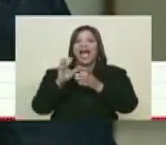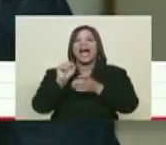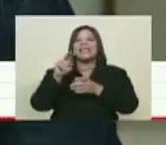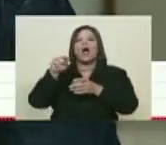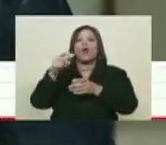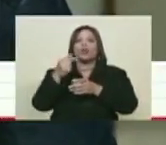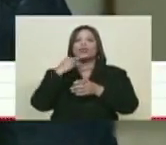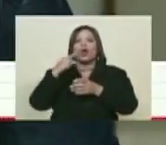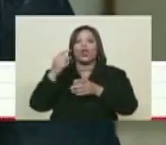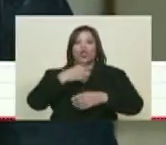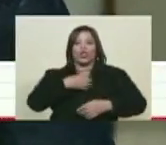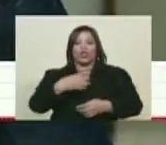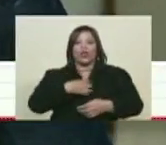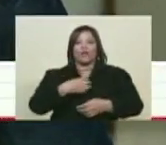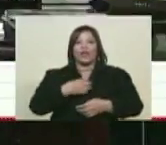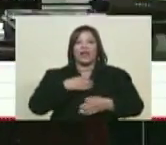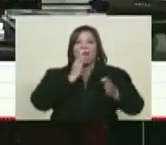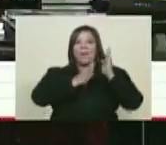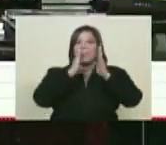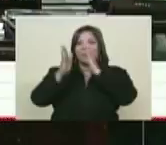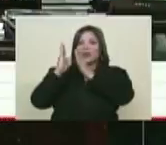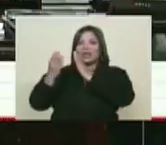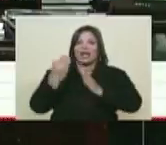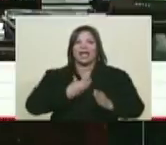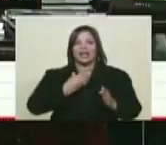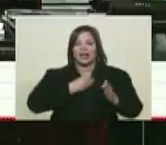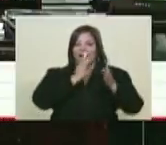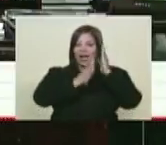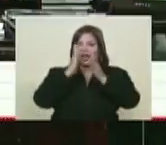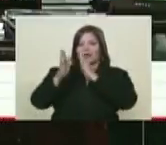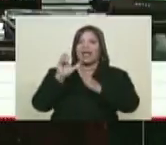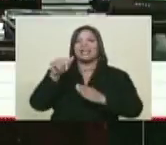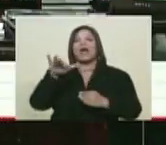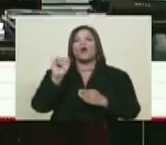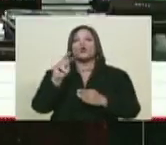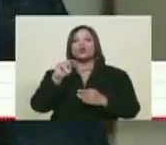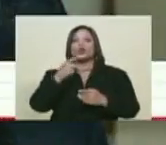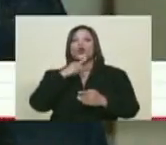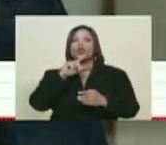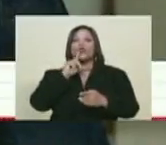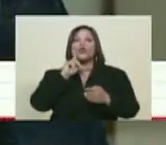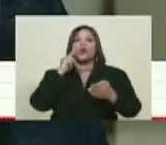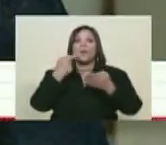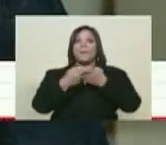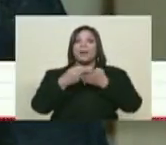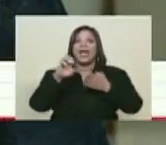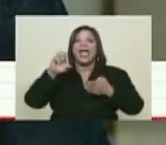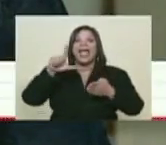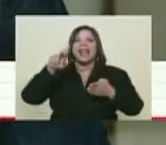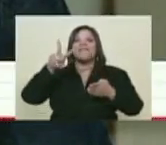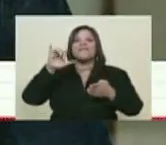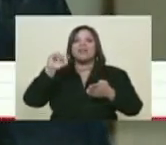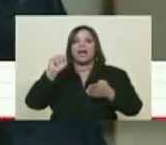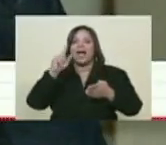sacar la novela... Biblioteca Ayacucho. Acaba de sacar una novela que se llama Elvia, que es del año 12, una